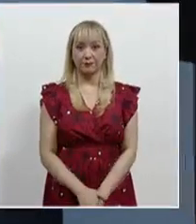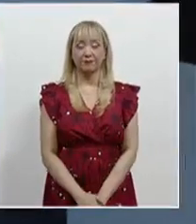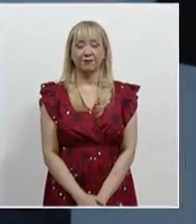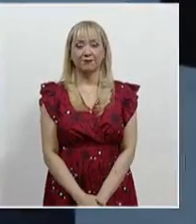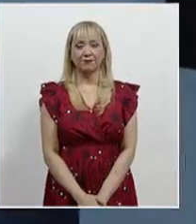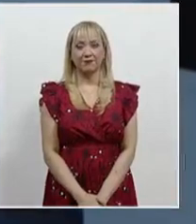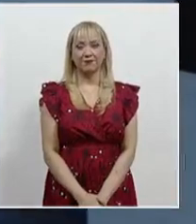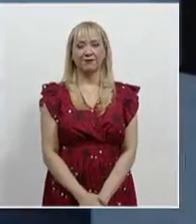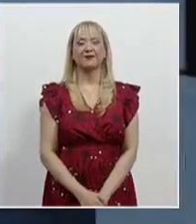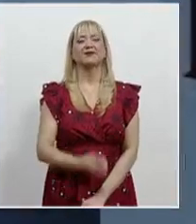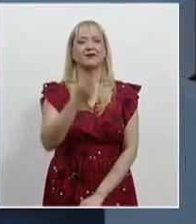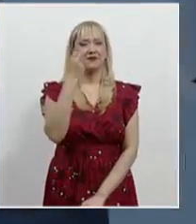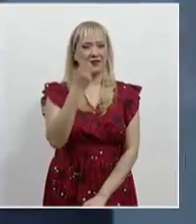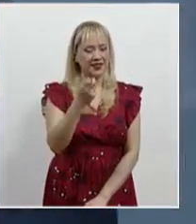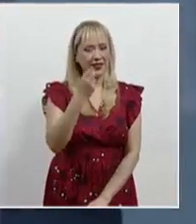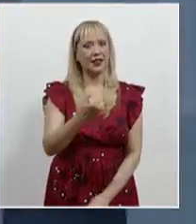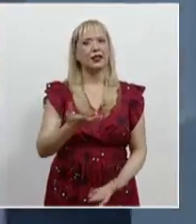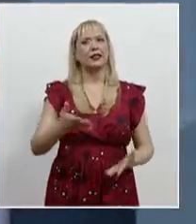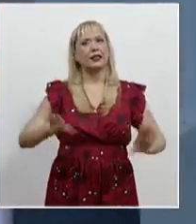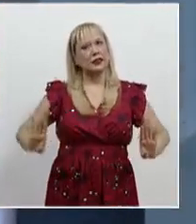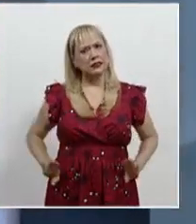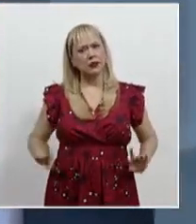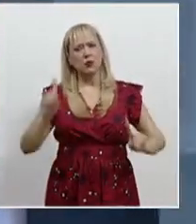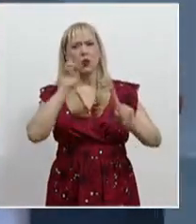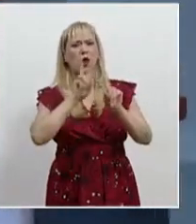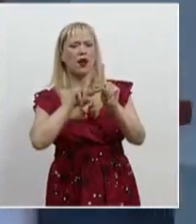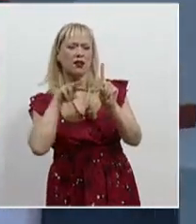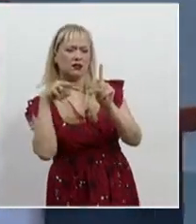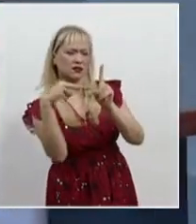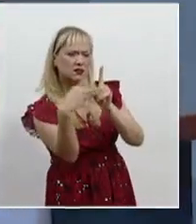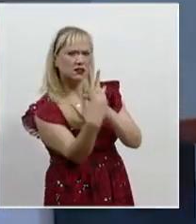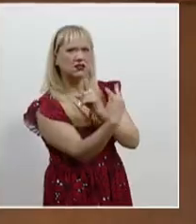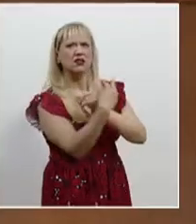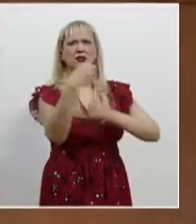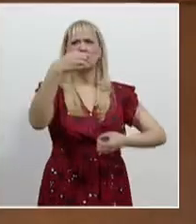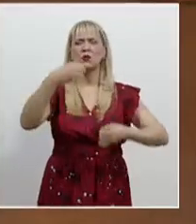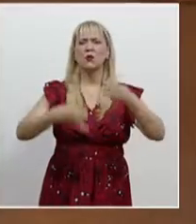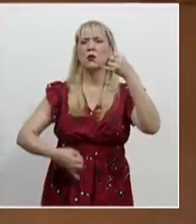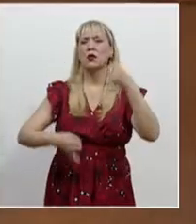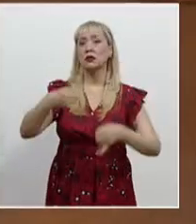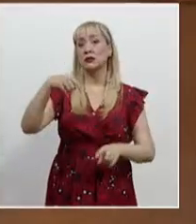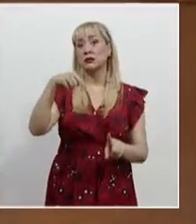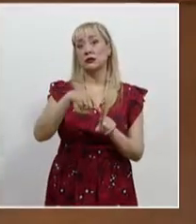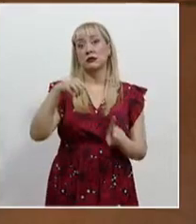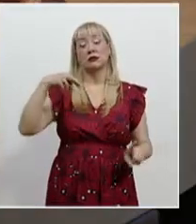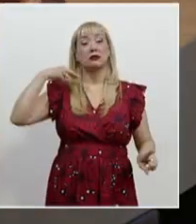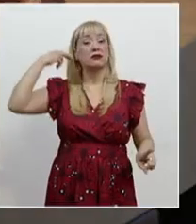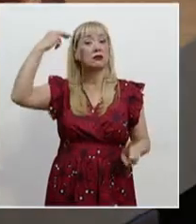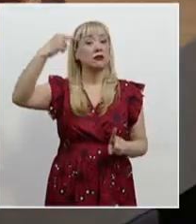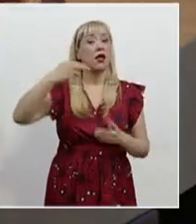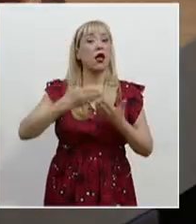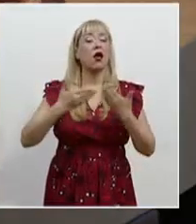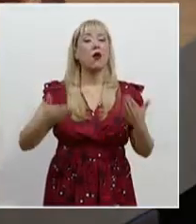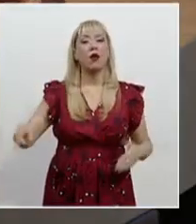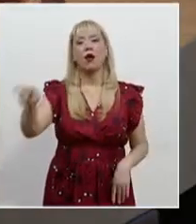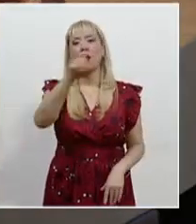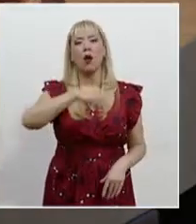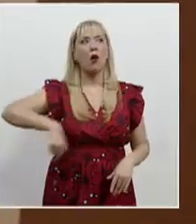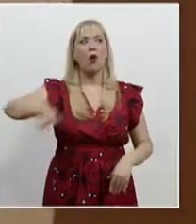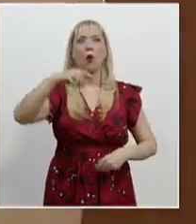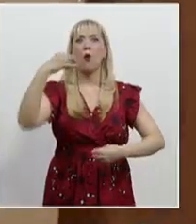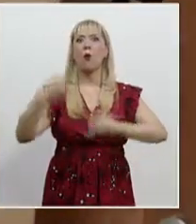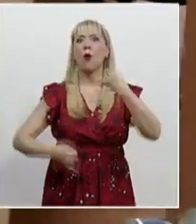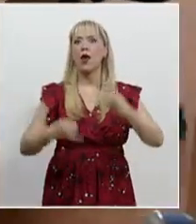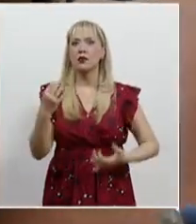Y justamente juzgar con perspectiva de género se ha convertido en una de las principales herramientas que tienen las personas impreditoras de